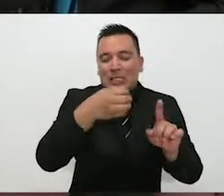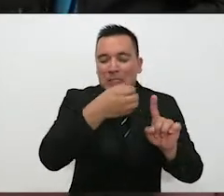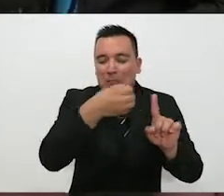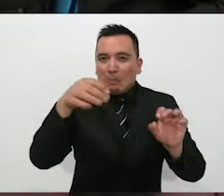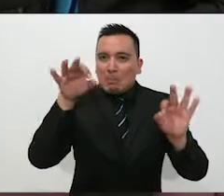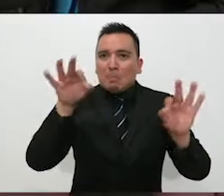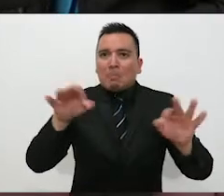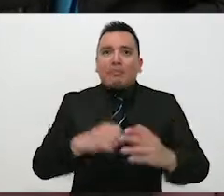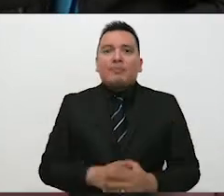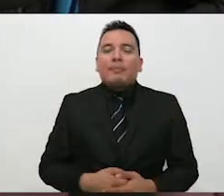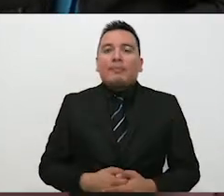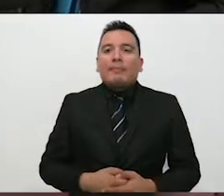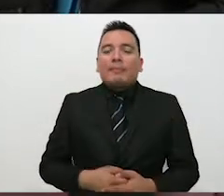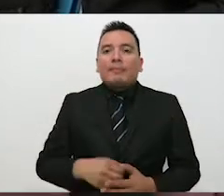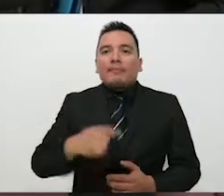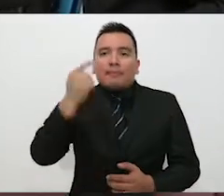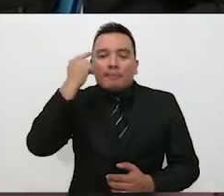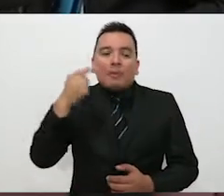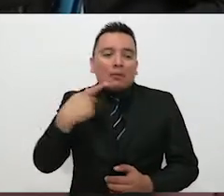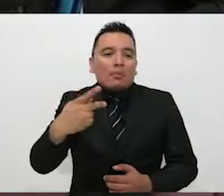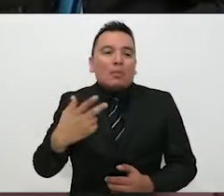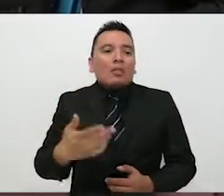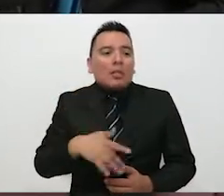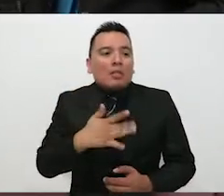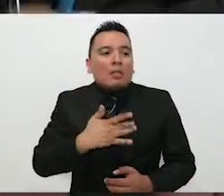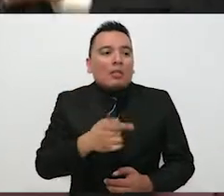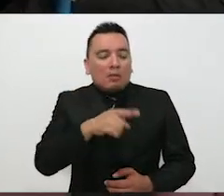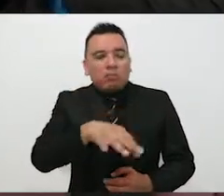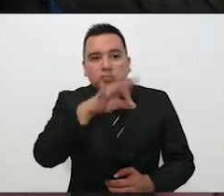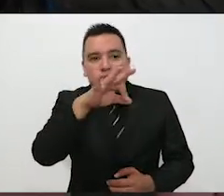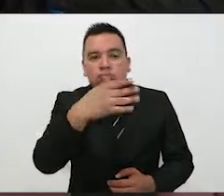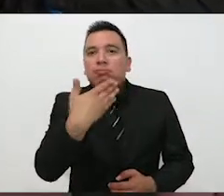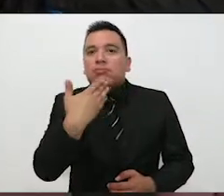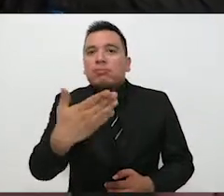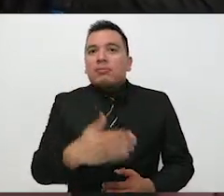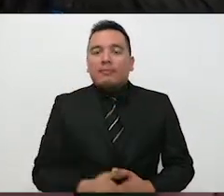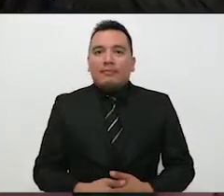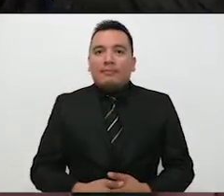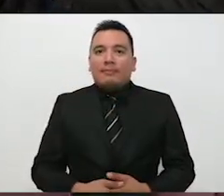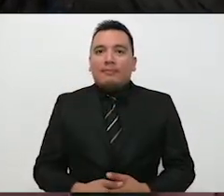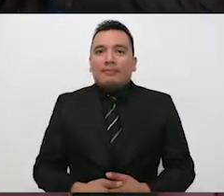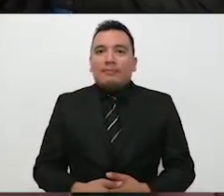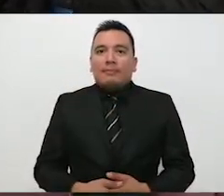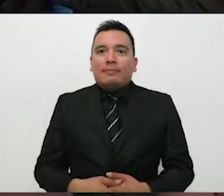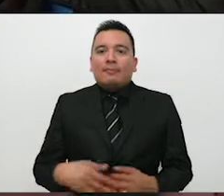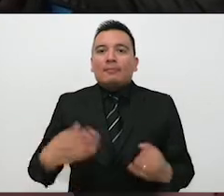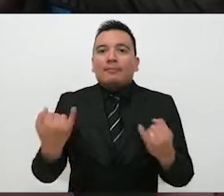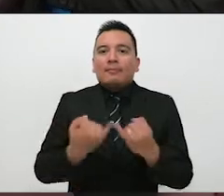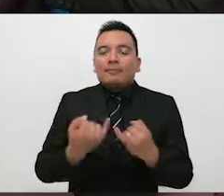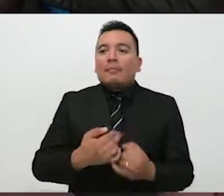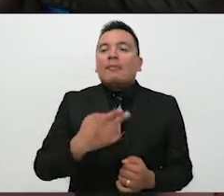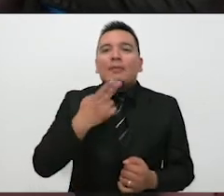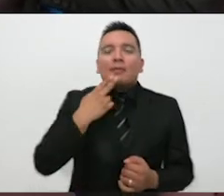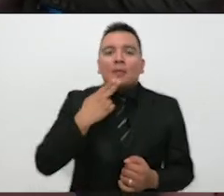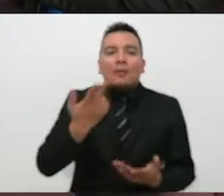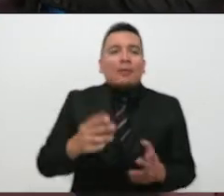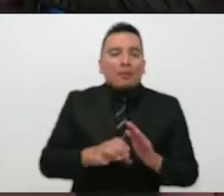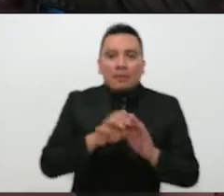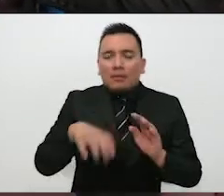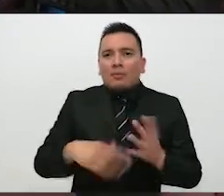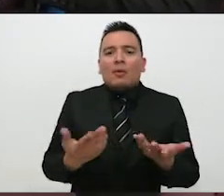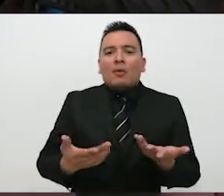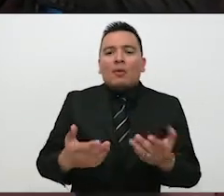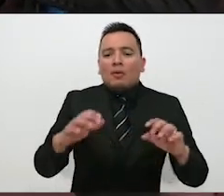ellos tengan la certeza de que quien se eligió es quien se debió de elegir. Y también empiezan a utilizar y familiarizarse con lo que son